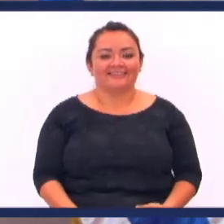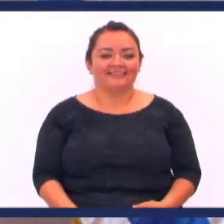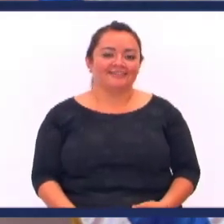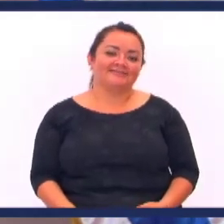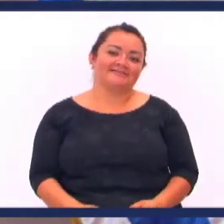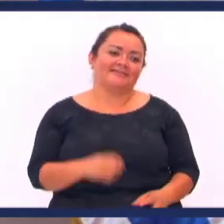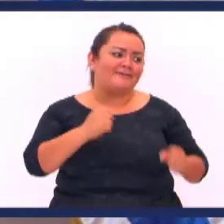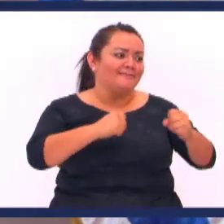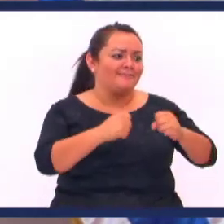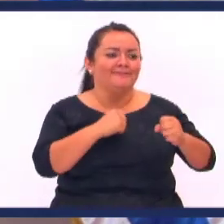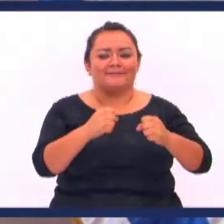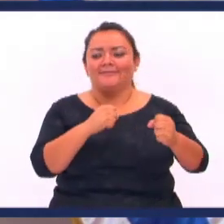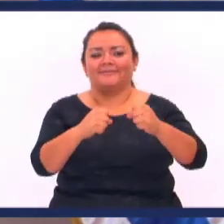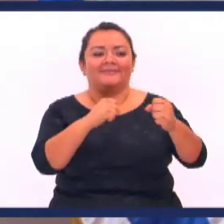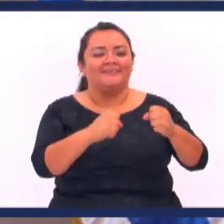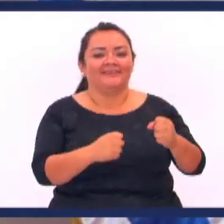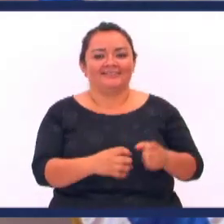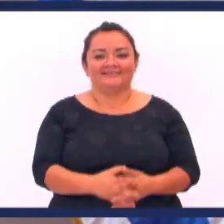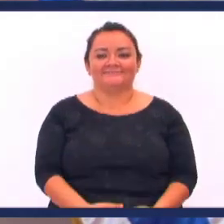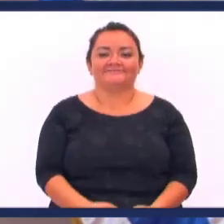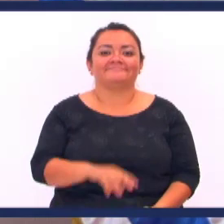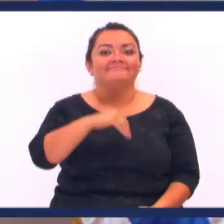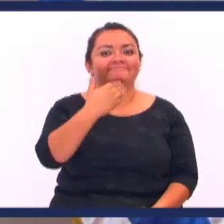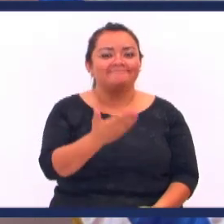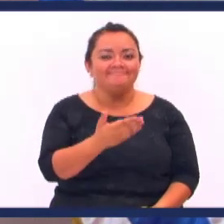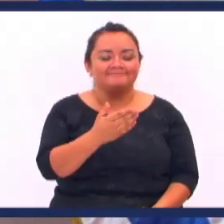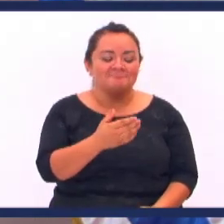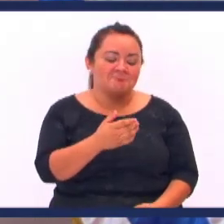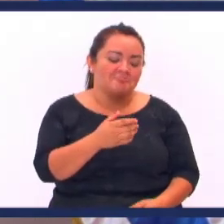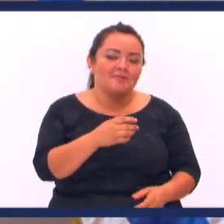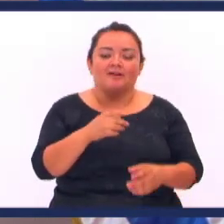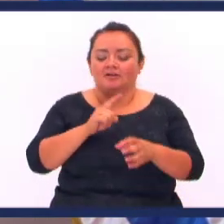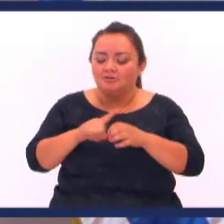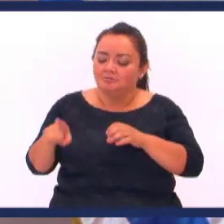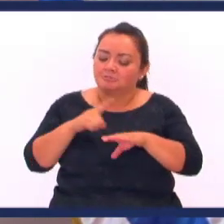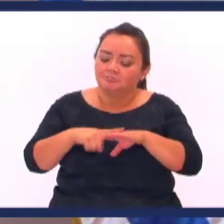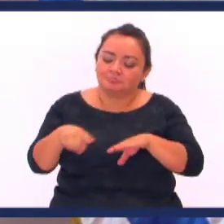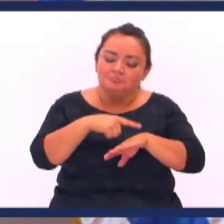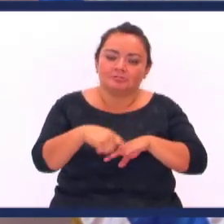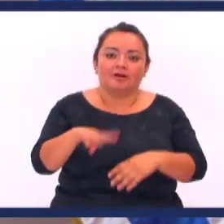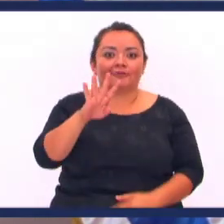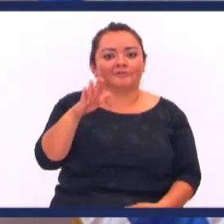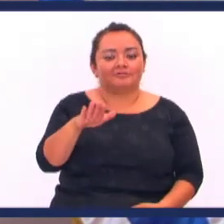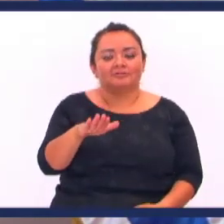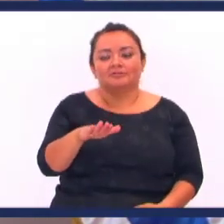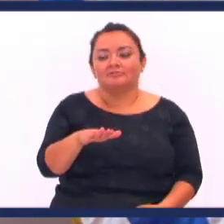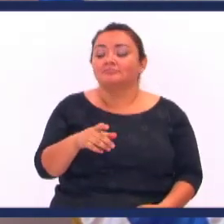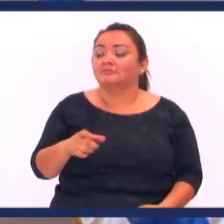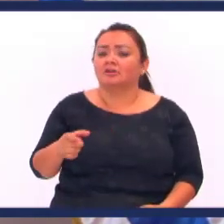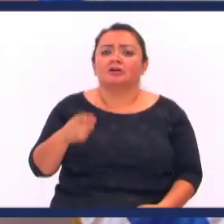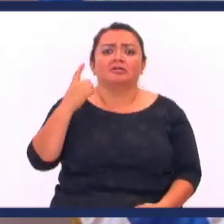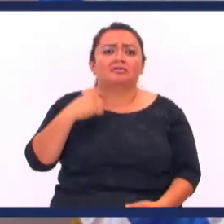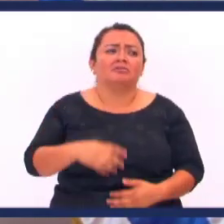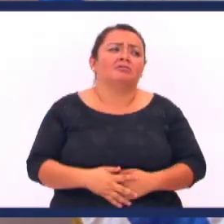ponían a la gallina Corriendo chulón En toda la abuela Y de repente Apelar la verdura Eran las 4 de la tarde Y el bicho Tuvo hambre A las 9 de la